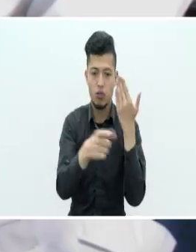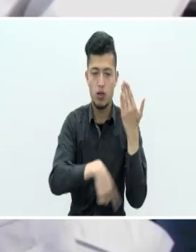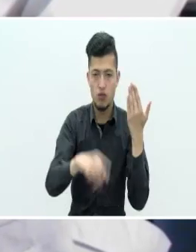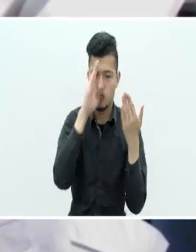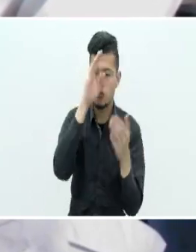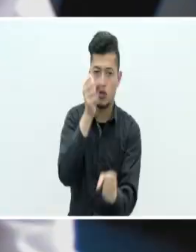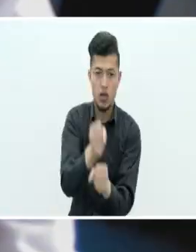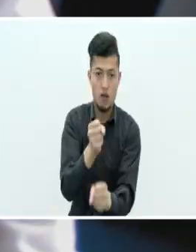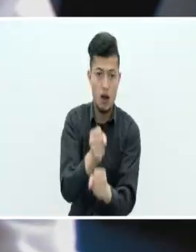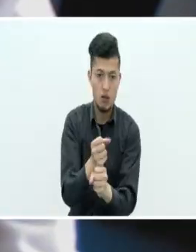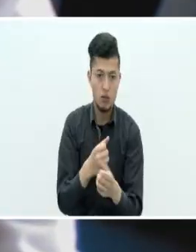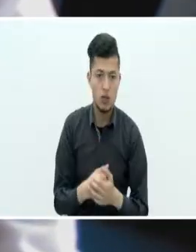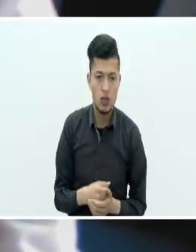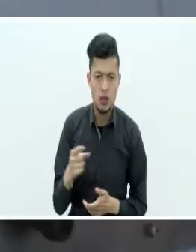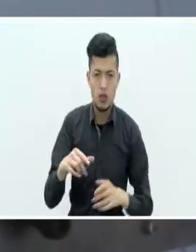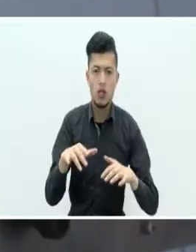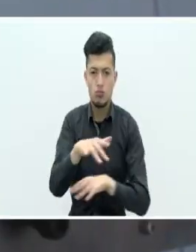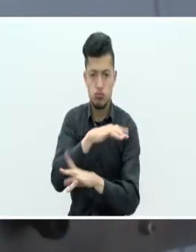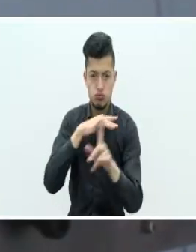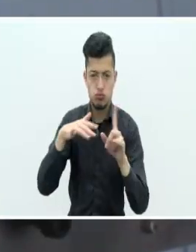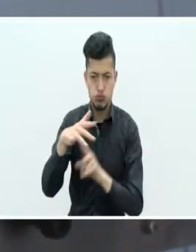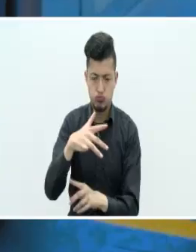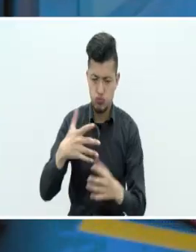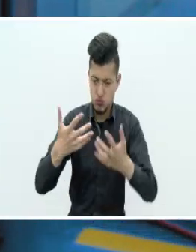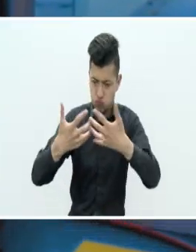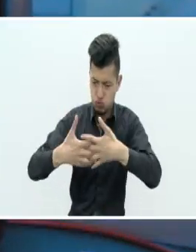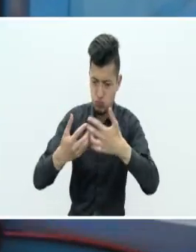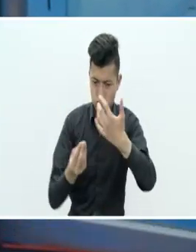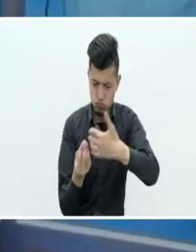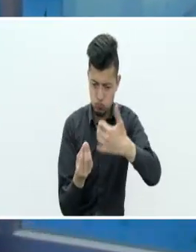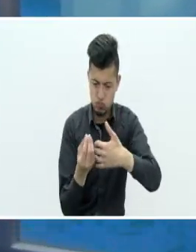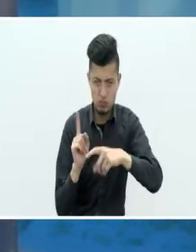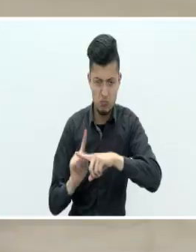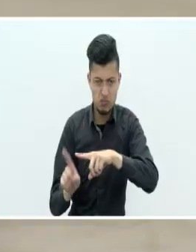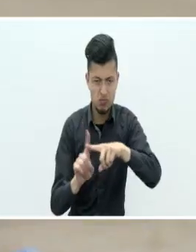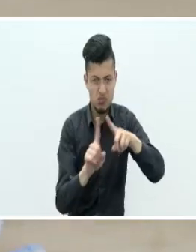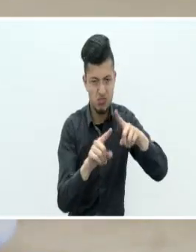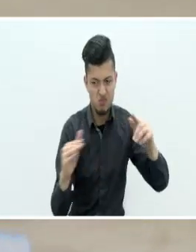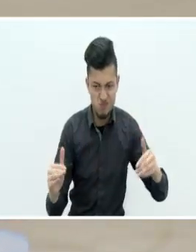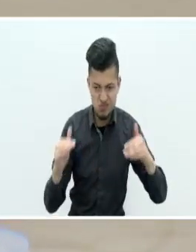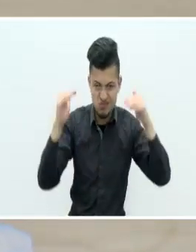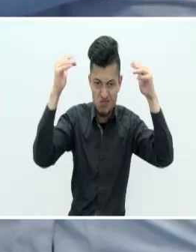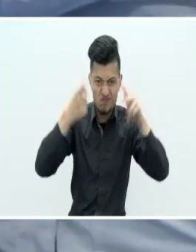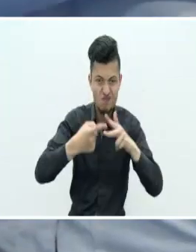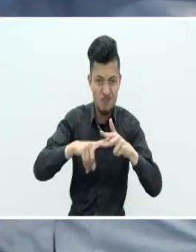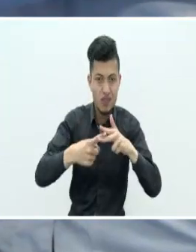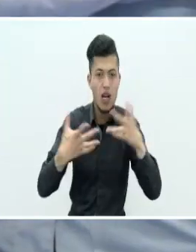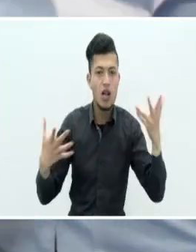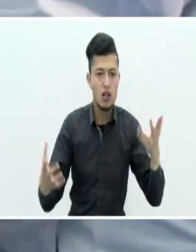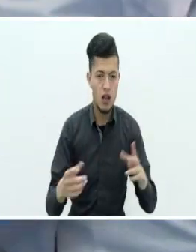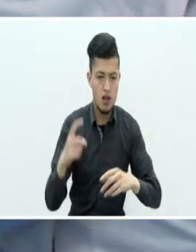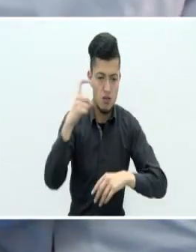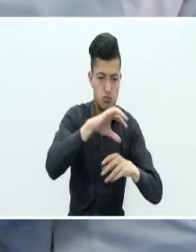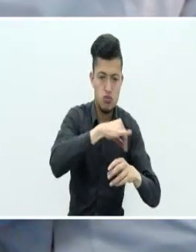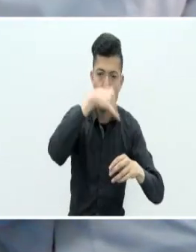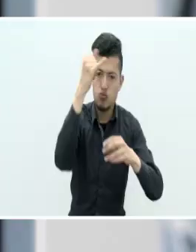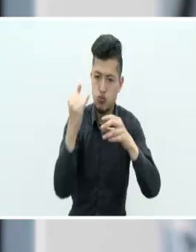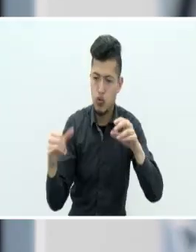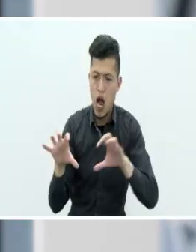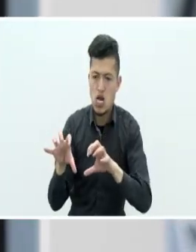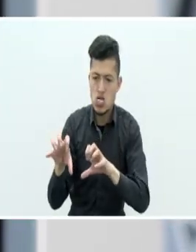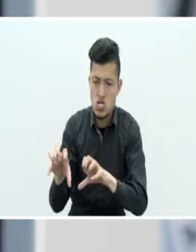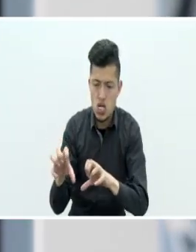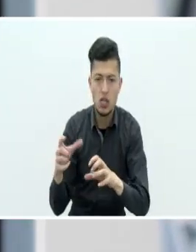Este ambiente cuenta con maquinaria de alta gama, que permite realizar pruebas de corrosión, destilación, identificación de